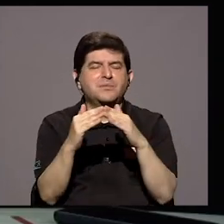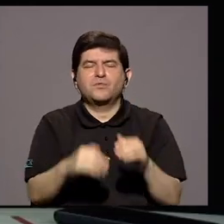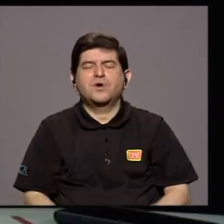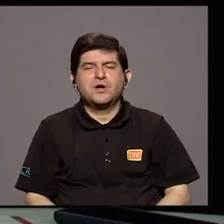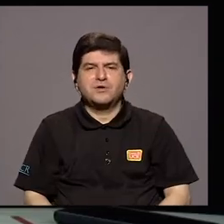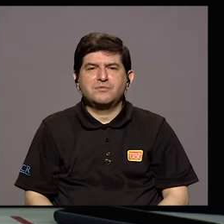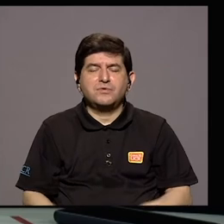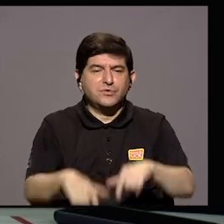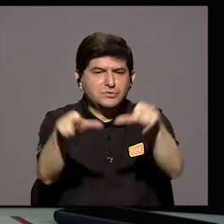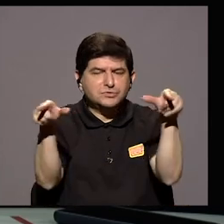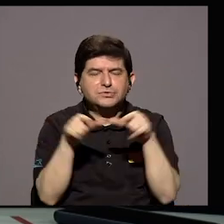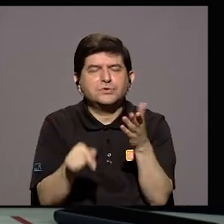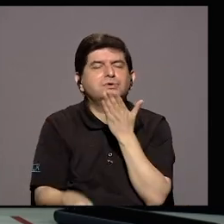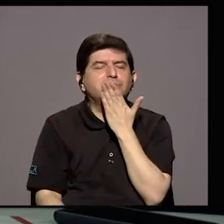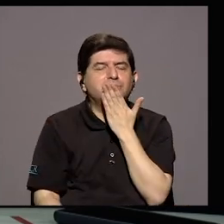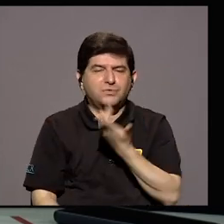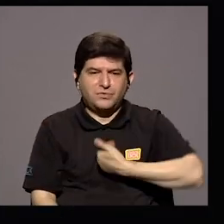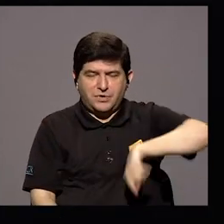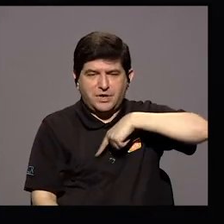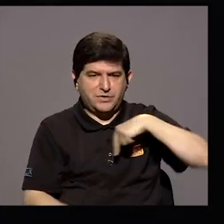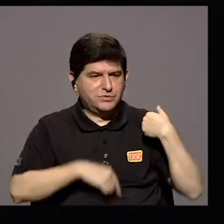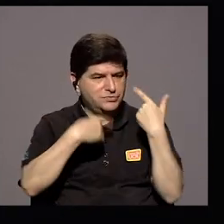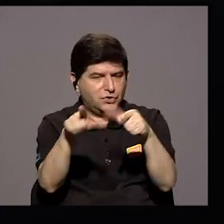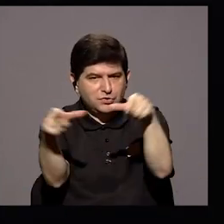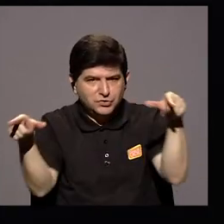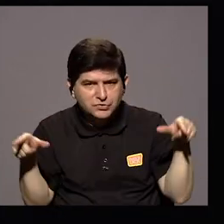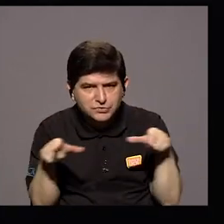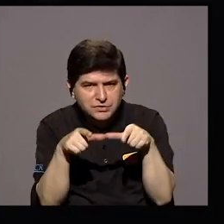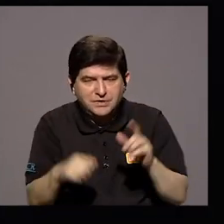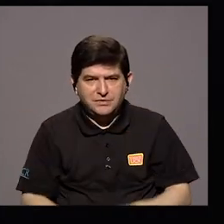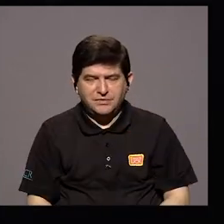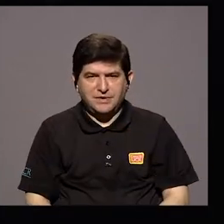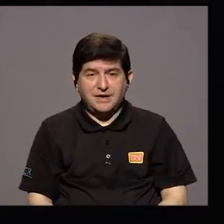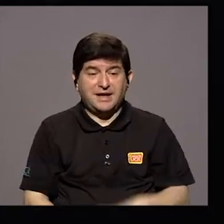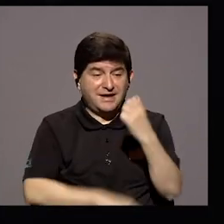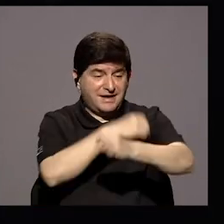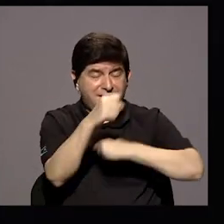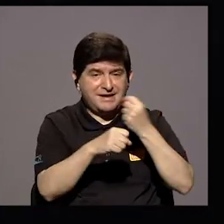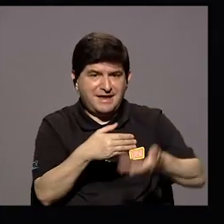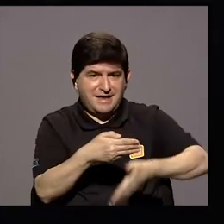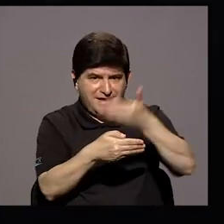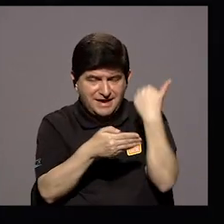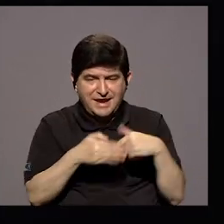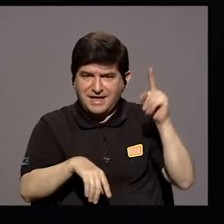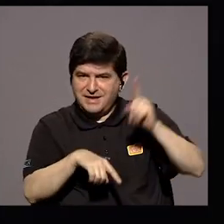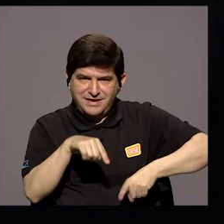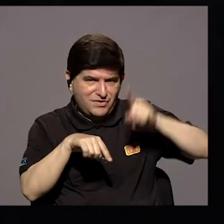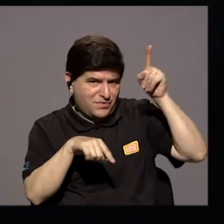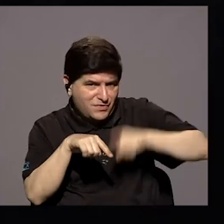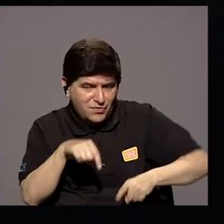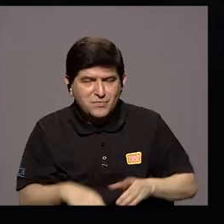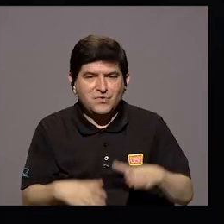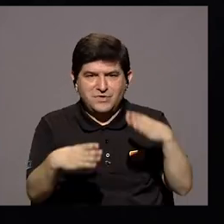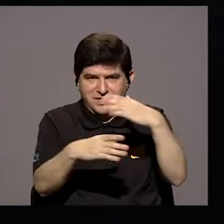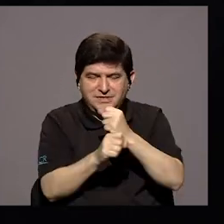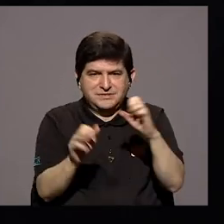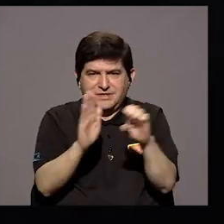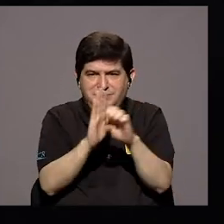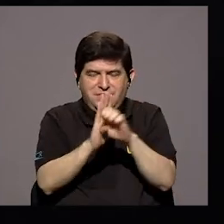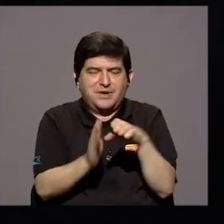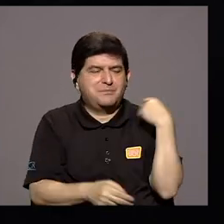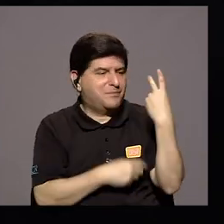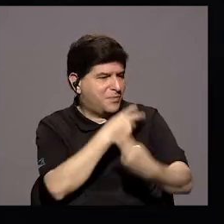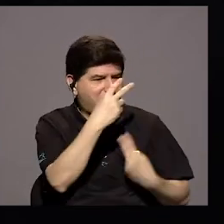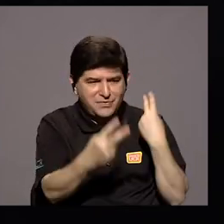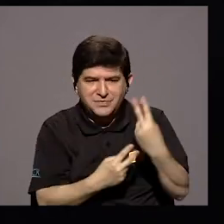Hemos Llegado A Estos Lugares Como Se Vivió El Año Pasado Donde No Podía Efectuarse Por Ejemplo Una Gira Y Ahora